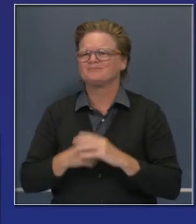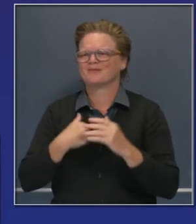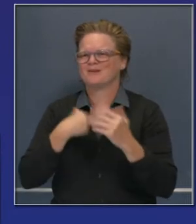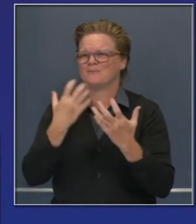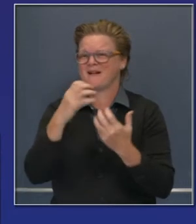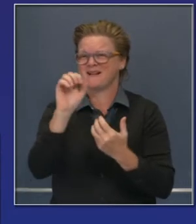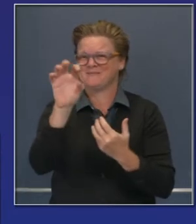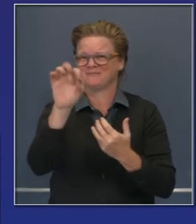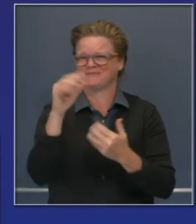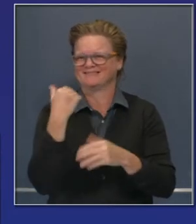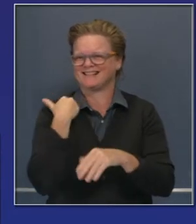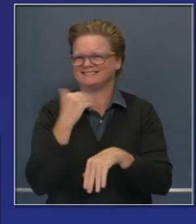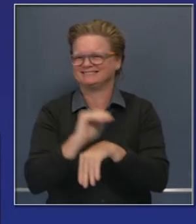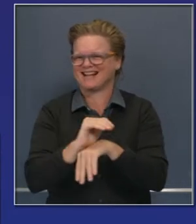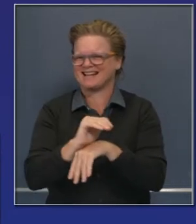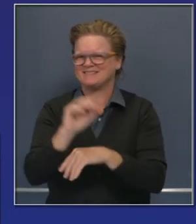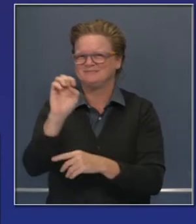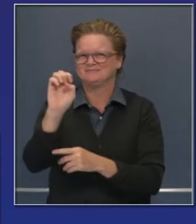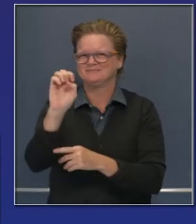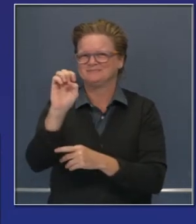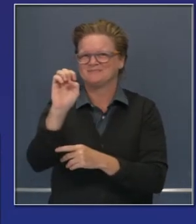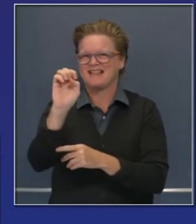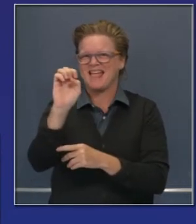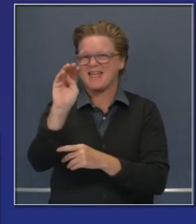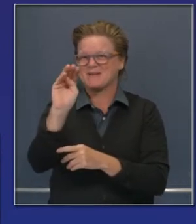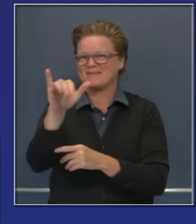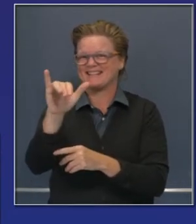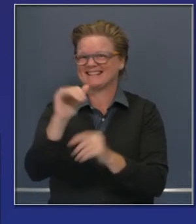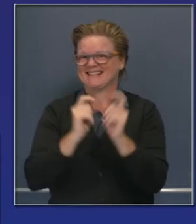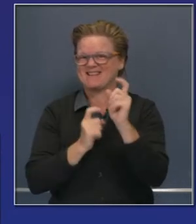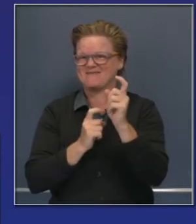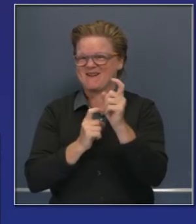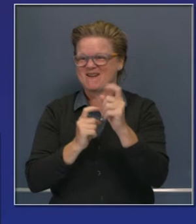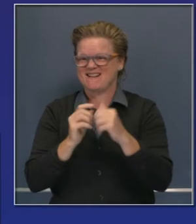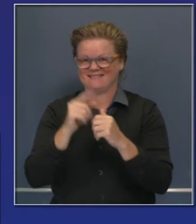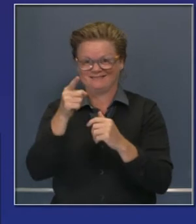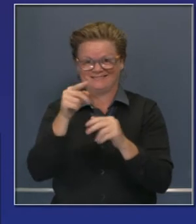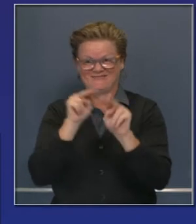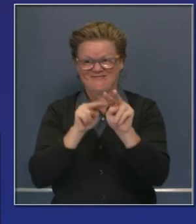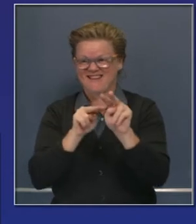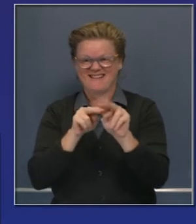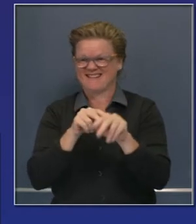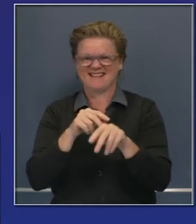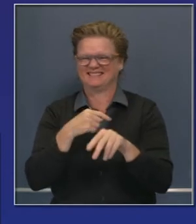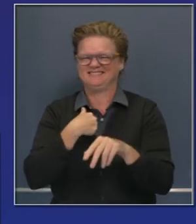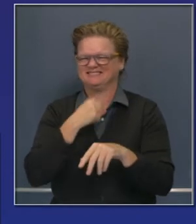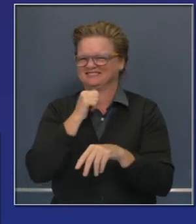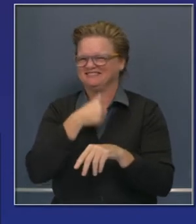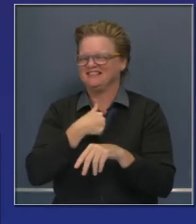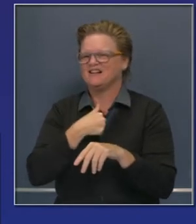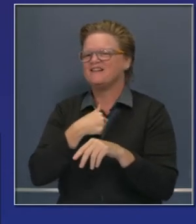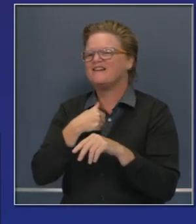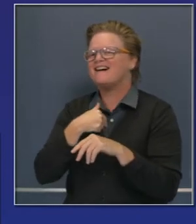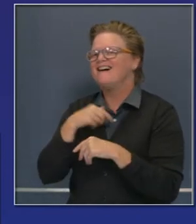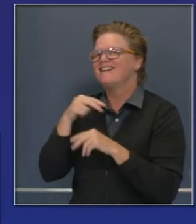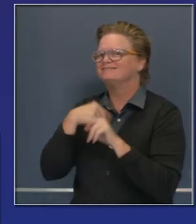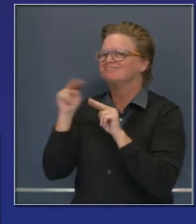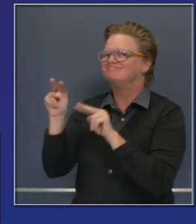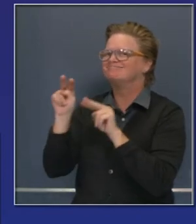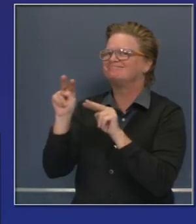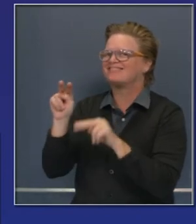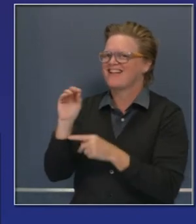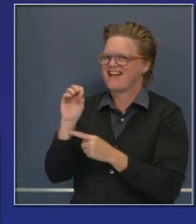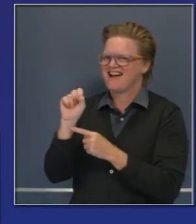Emmys. Yo estaba un poco más concentrado en Oscar, es decir, uno de los personajes de la Plaza